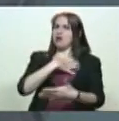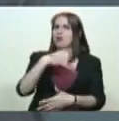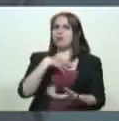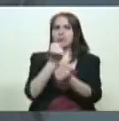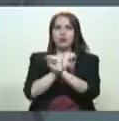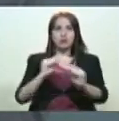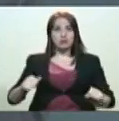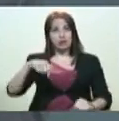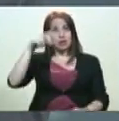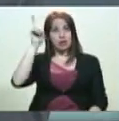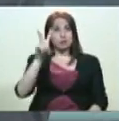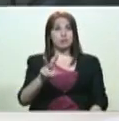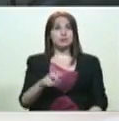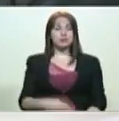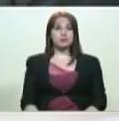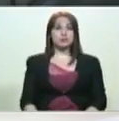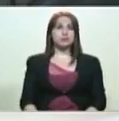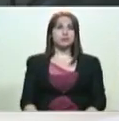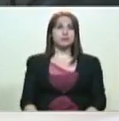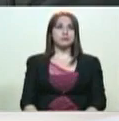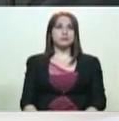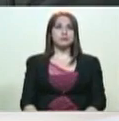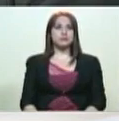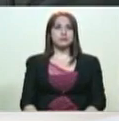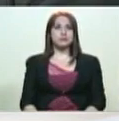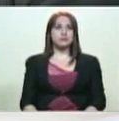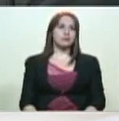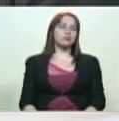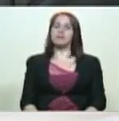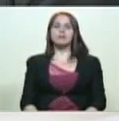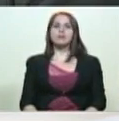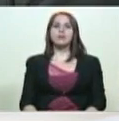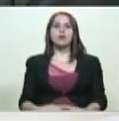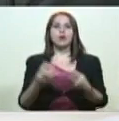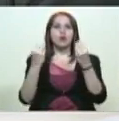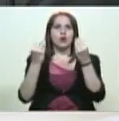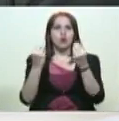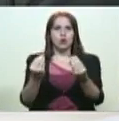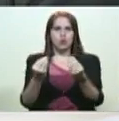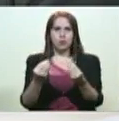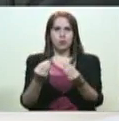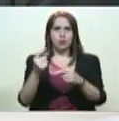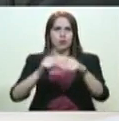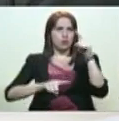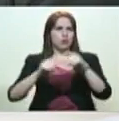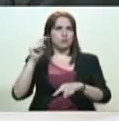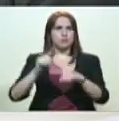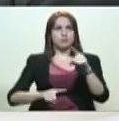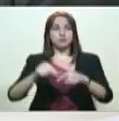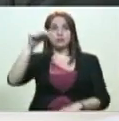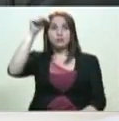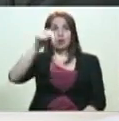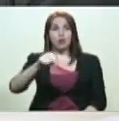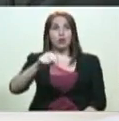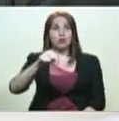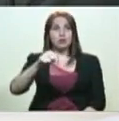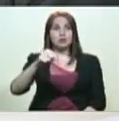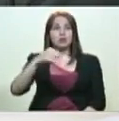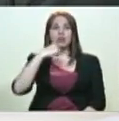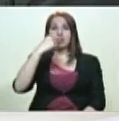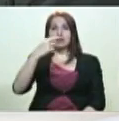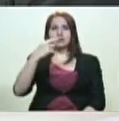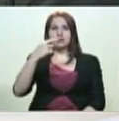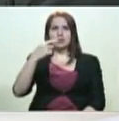aquí en la patria de Bolívar. Ministro, también hay algo que ha pasado en la política internacional que no es un hecho aislado. Hoy se anuncia el retiro